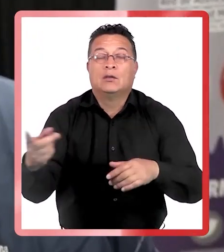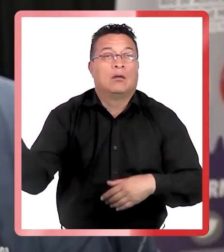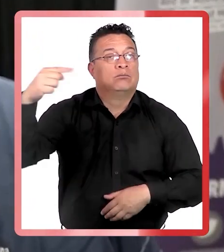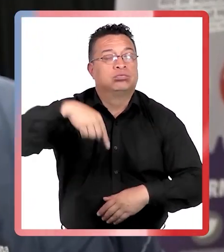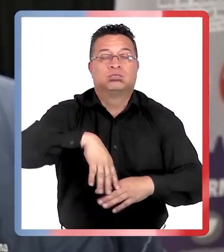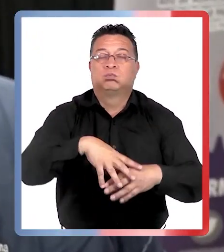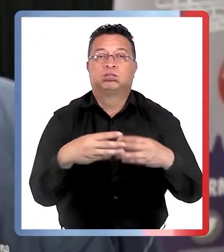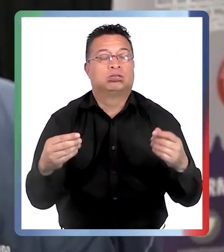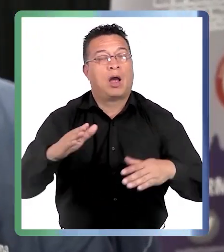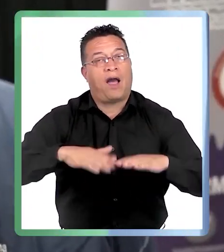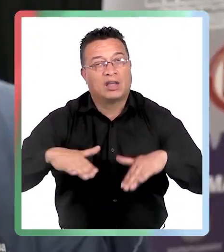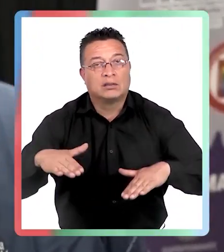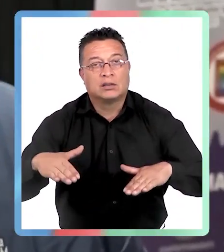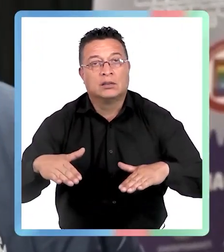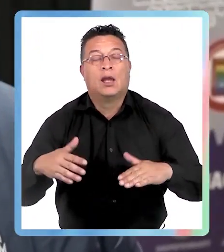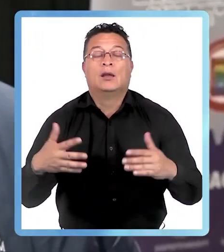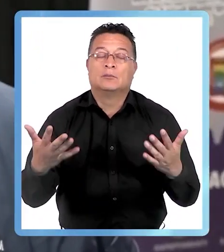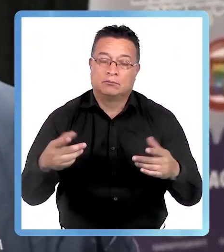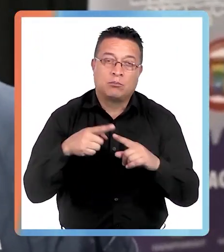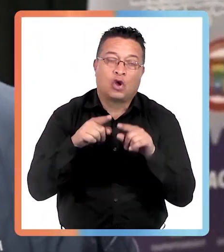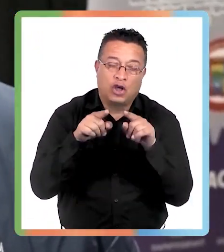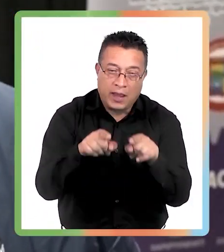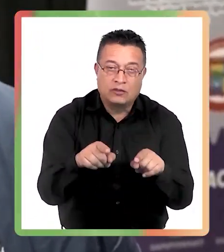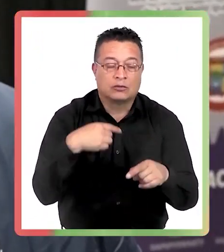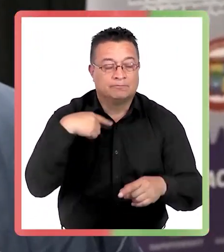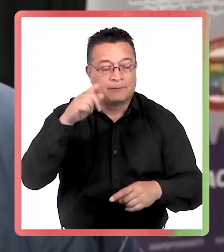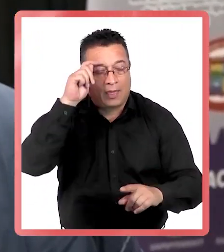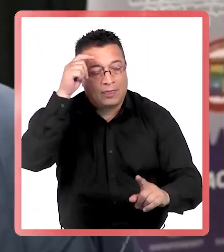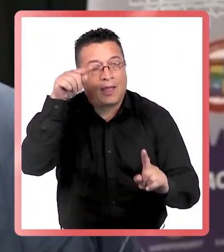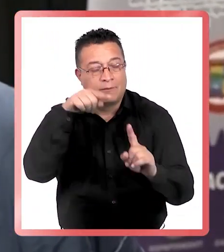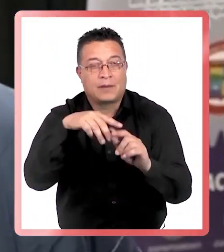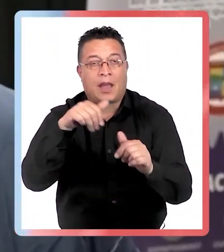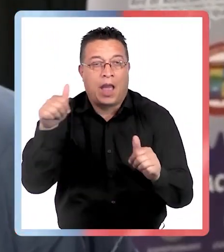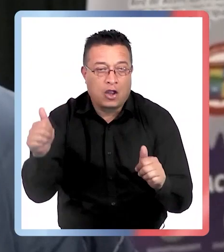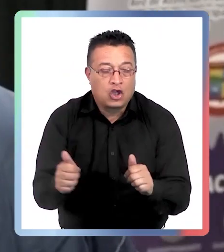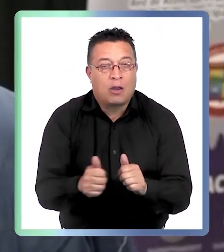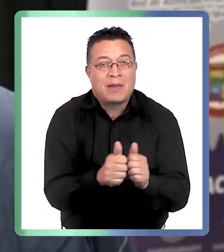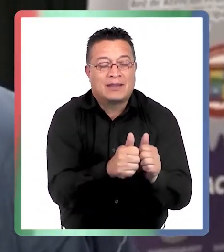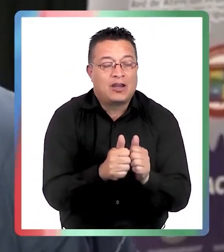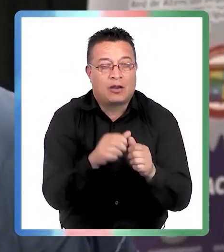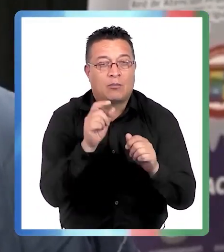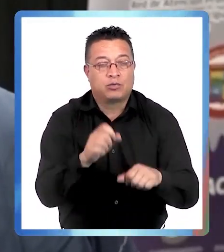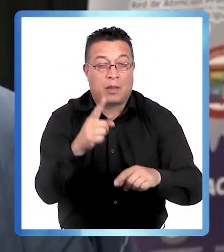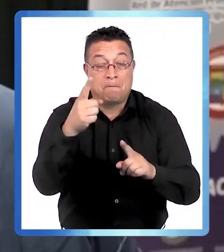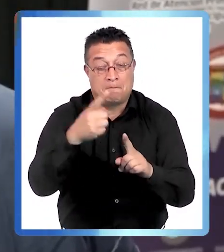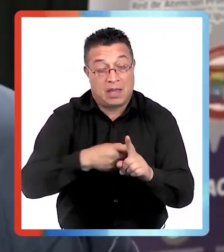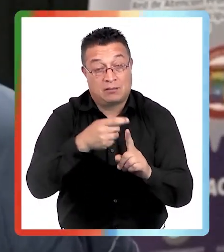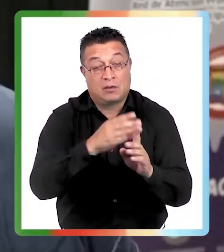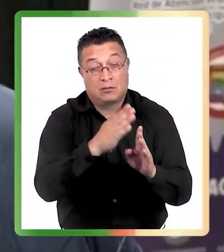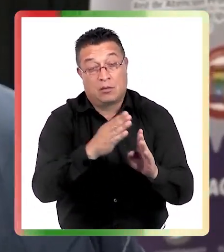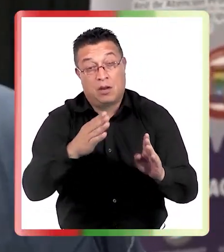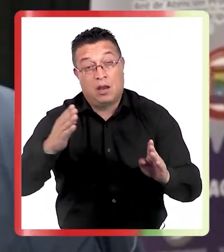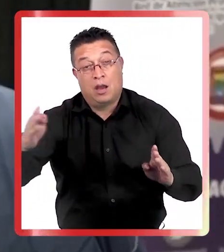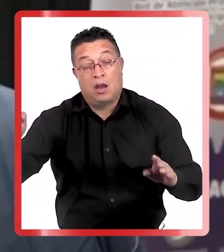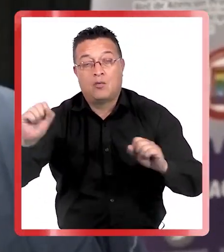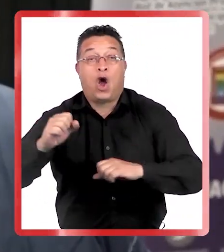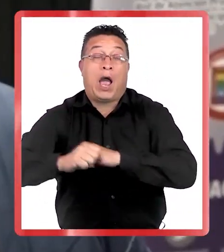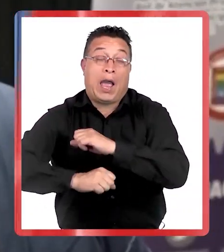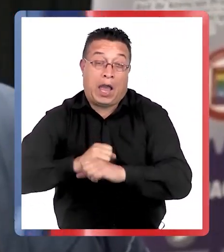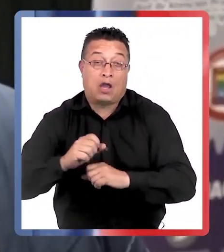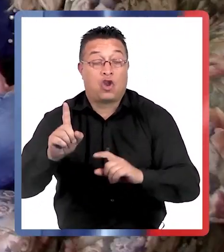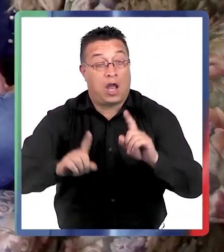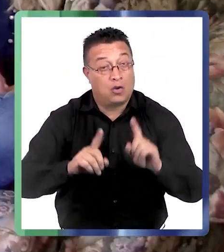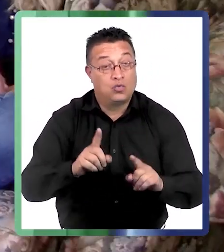de ellos. Entonces la idea de eso es justamente acompañarlos en ese periodo, que es un periodo que puede durar meses, con algunas personas un poco más años,